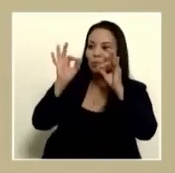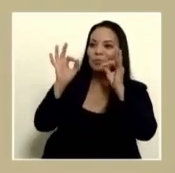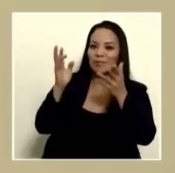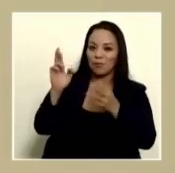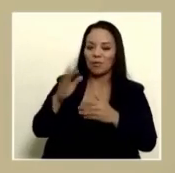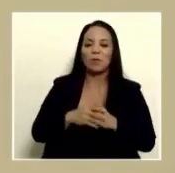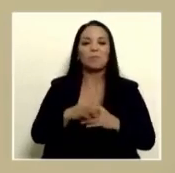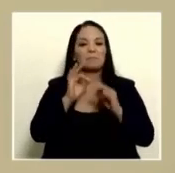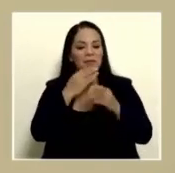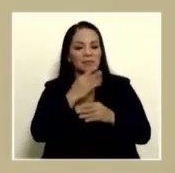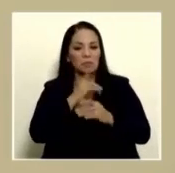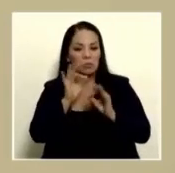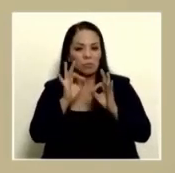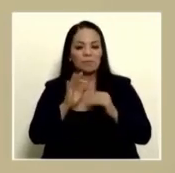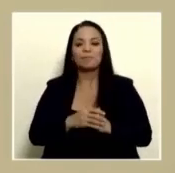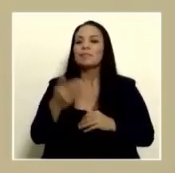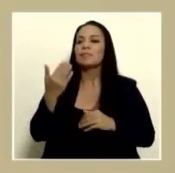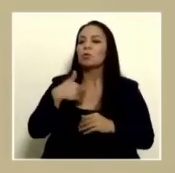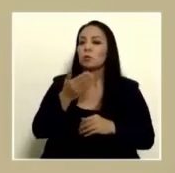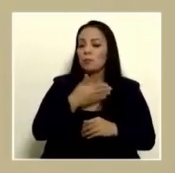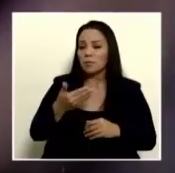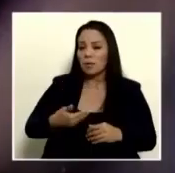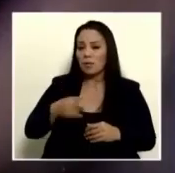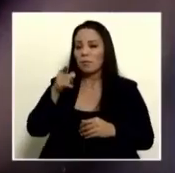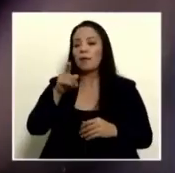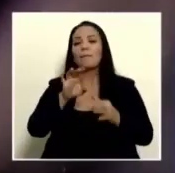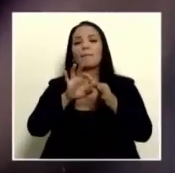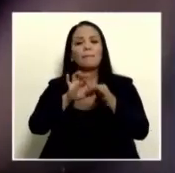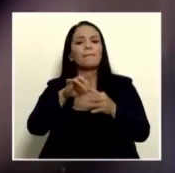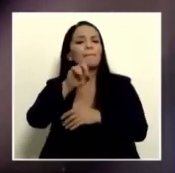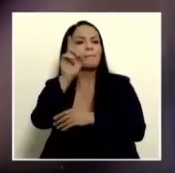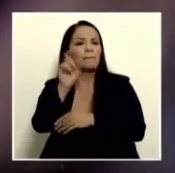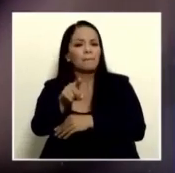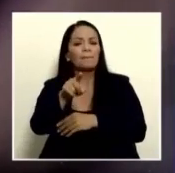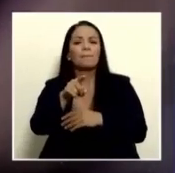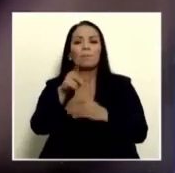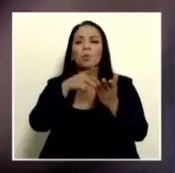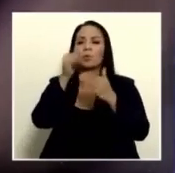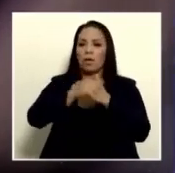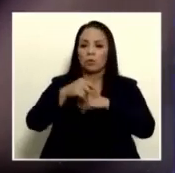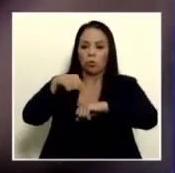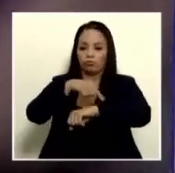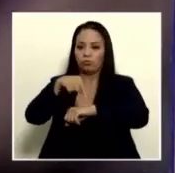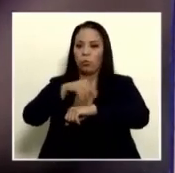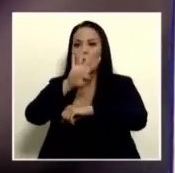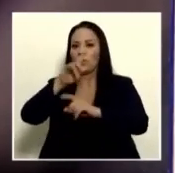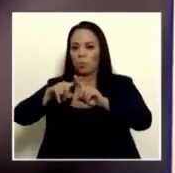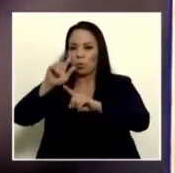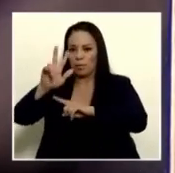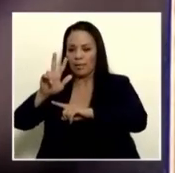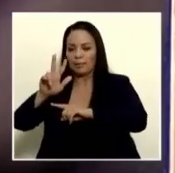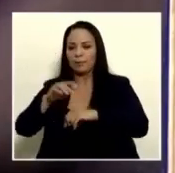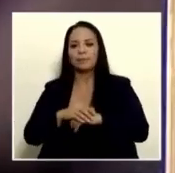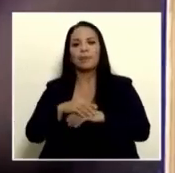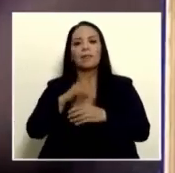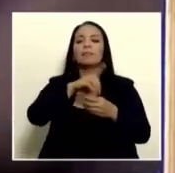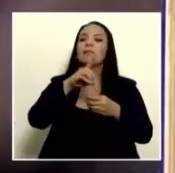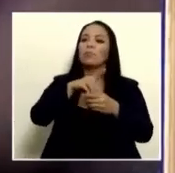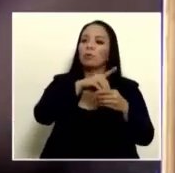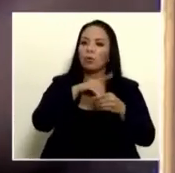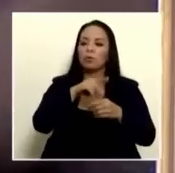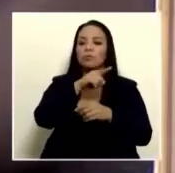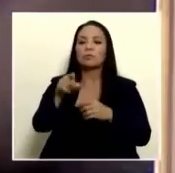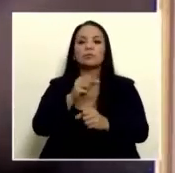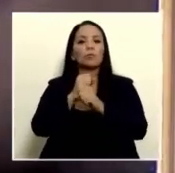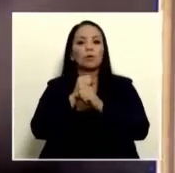bien gracias a Dios señor presidente con respecto al tema del proyecto de las jornadas 4x3 los diputados han